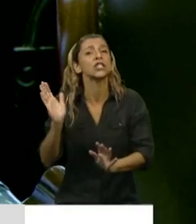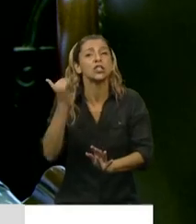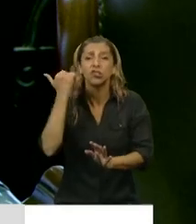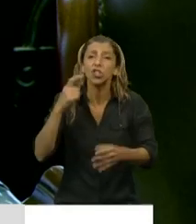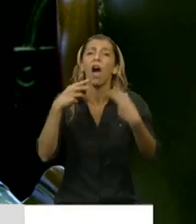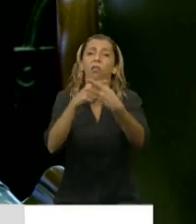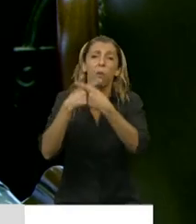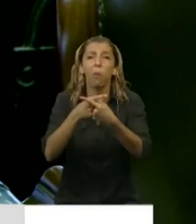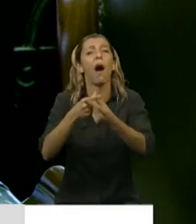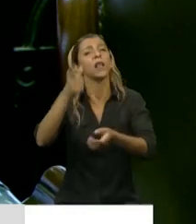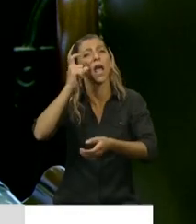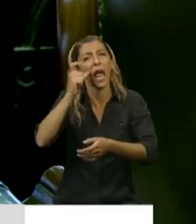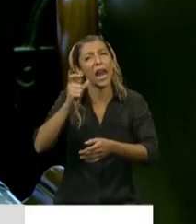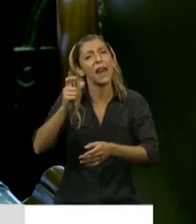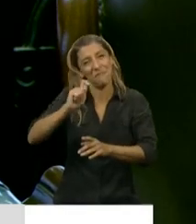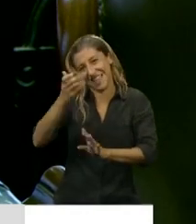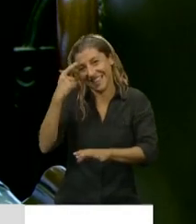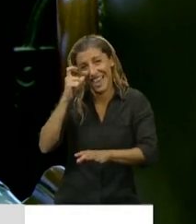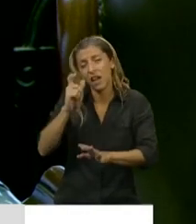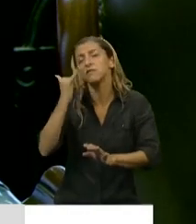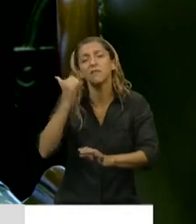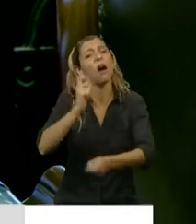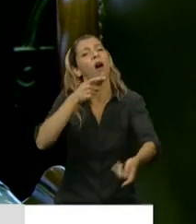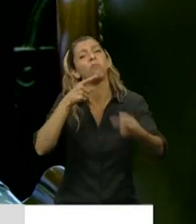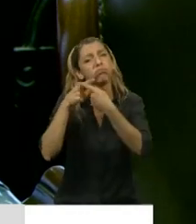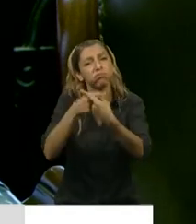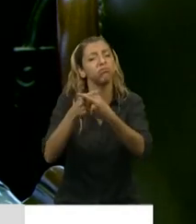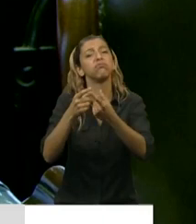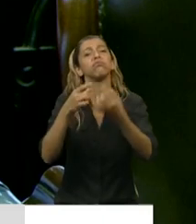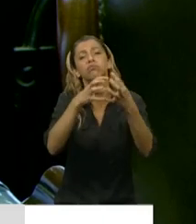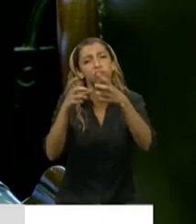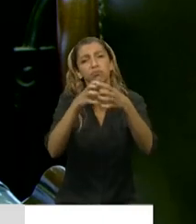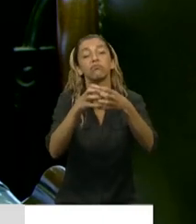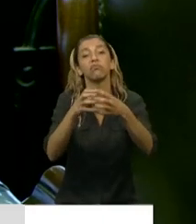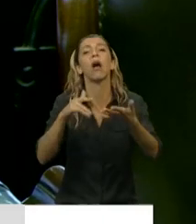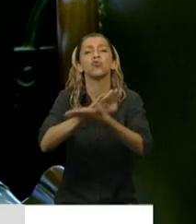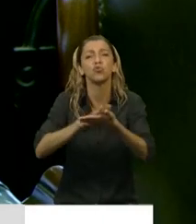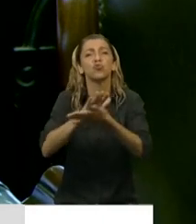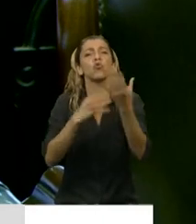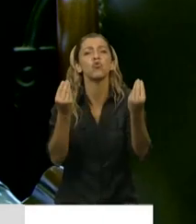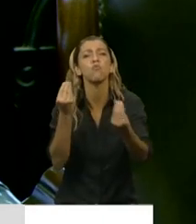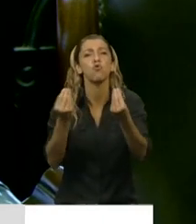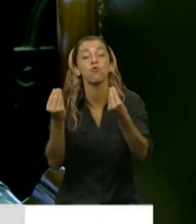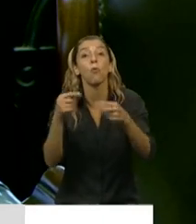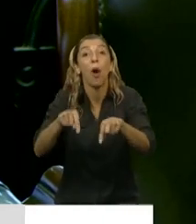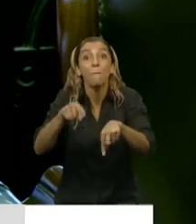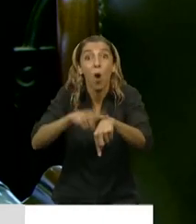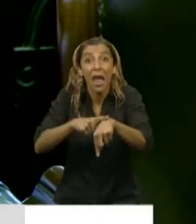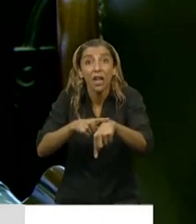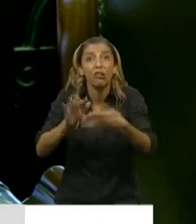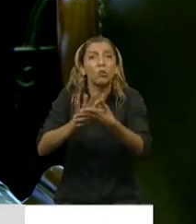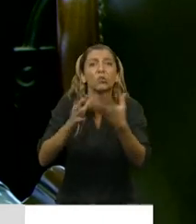en enero, y que nosotros veníamos debatiendo con mucha fuerza para ver cómo se podían resolver. Y en esa Argentina nos agarró la pandemia.